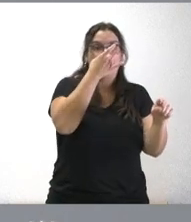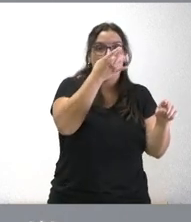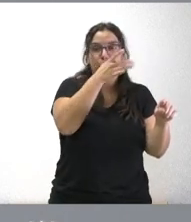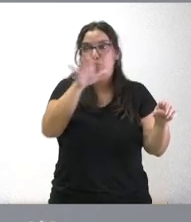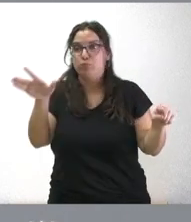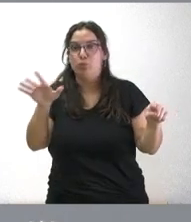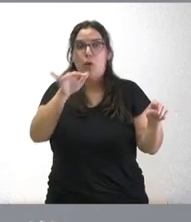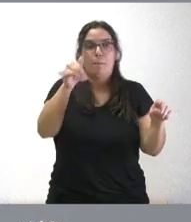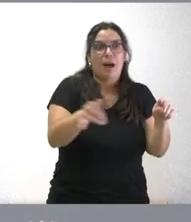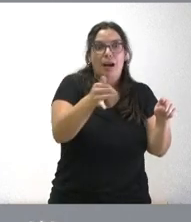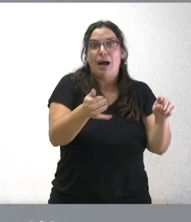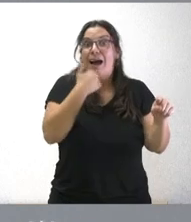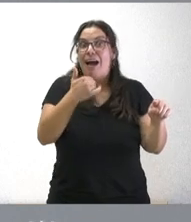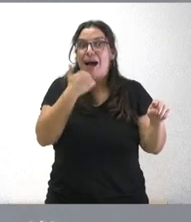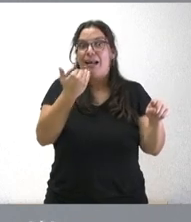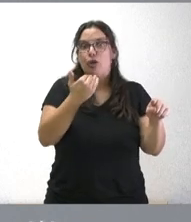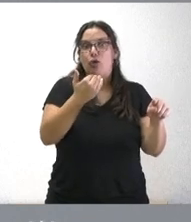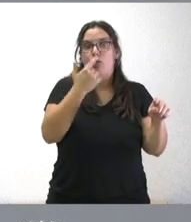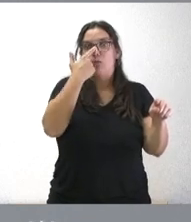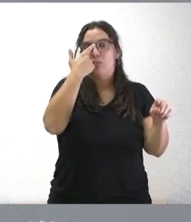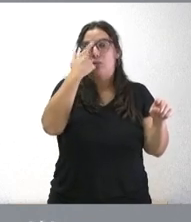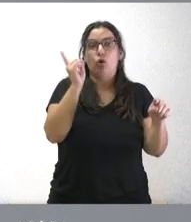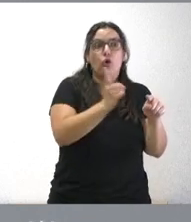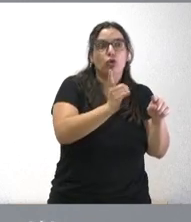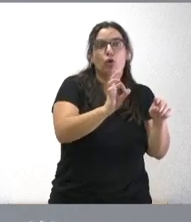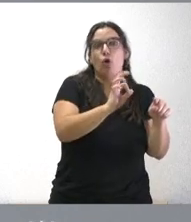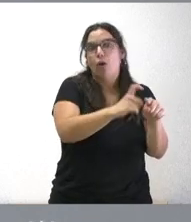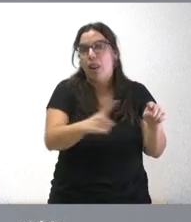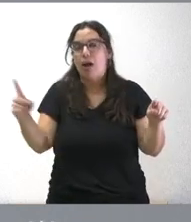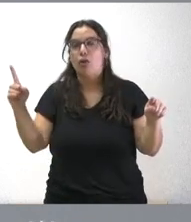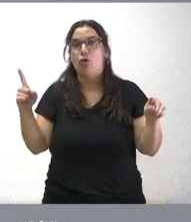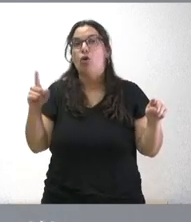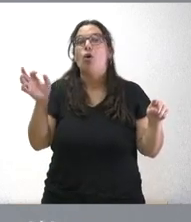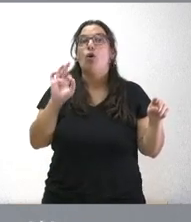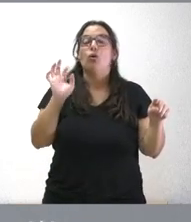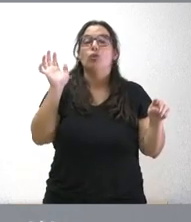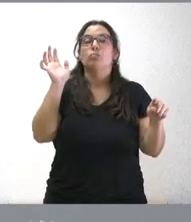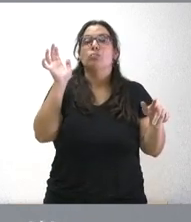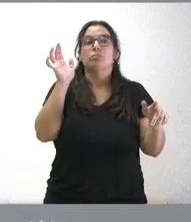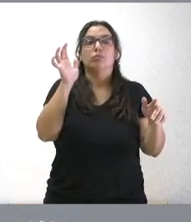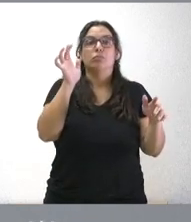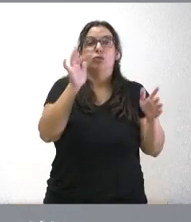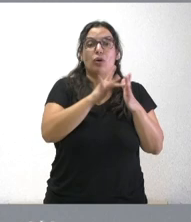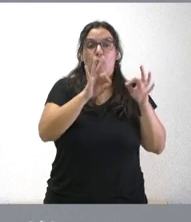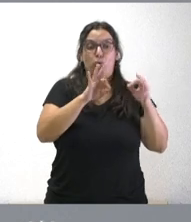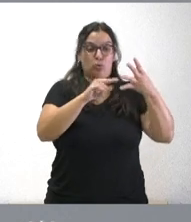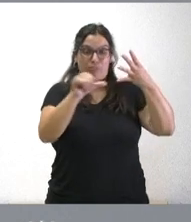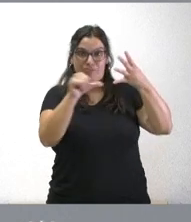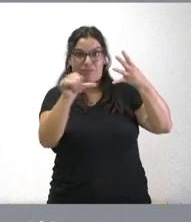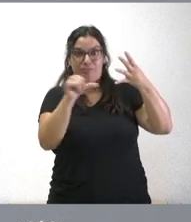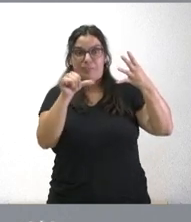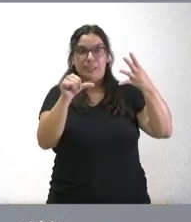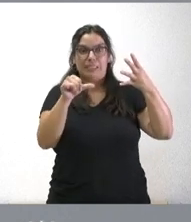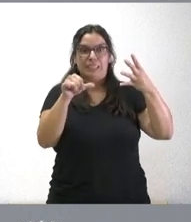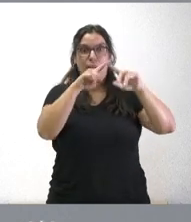situaciones coyunturales de una duración en el tiempo breve o que se producen al final de un mes y en ese mes no se puede